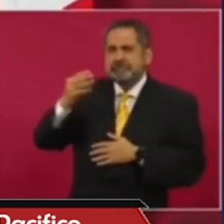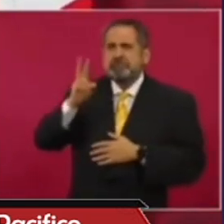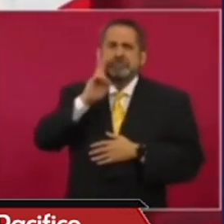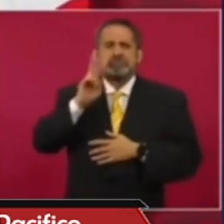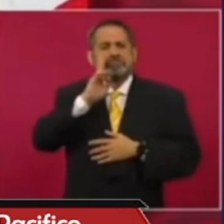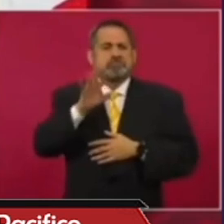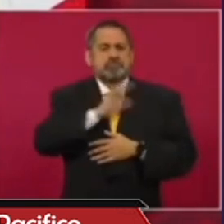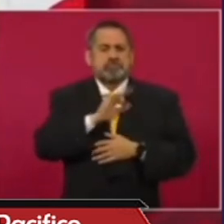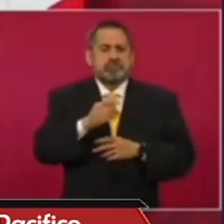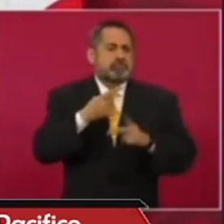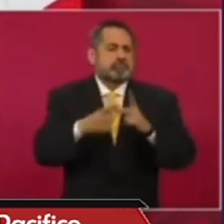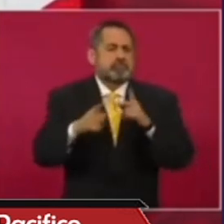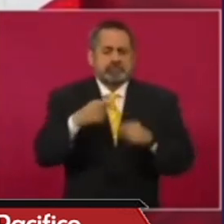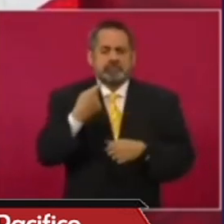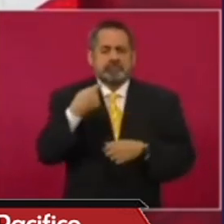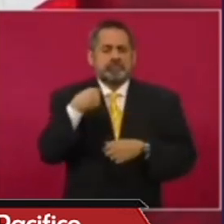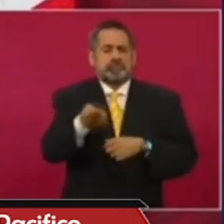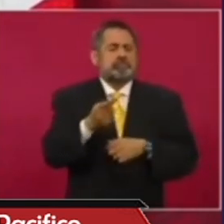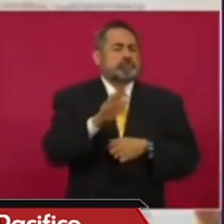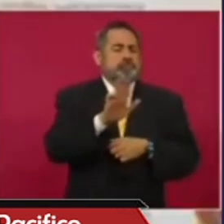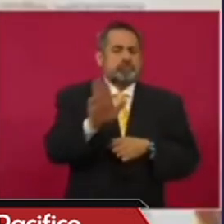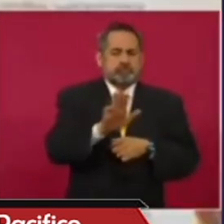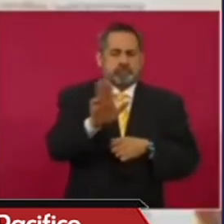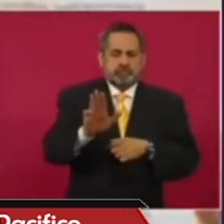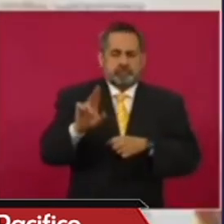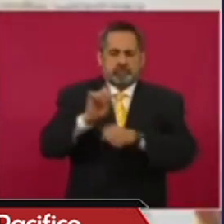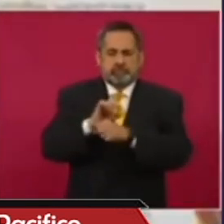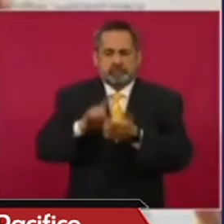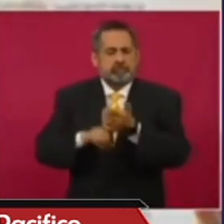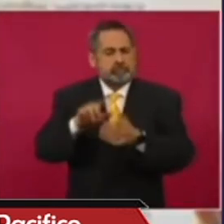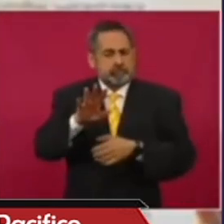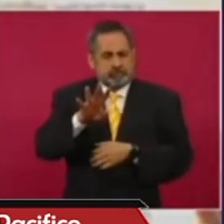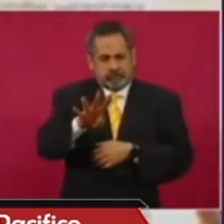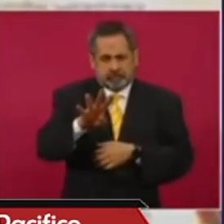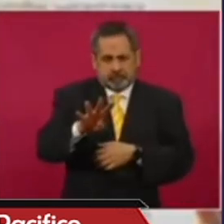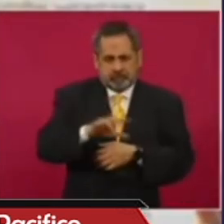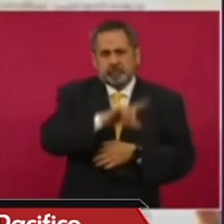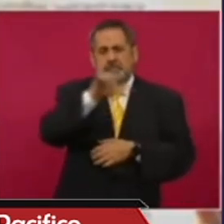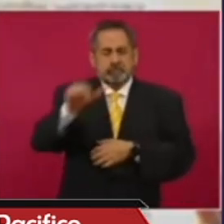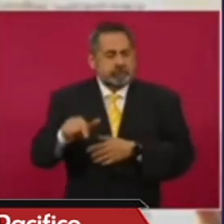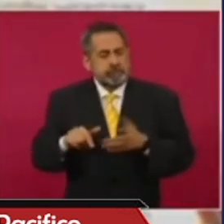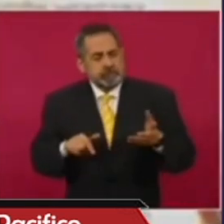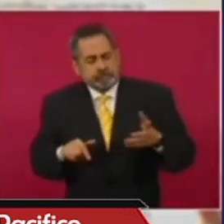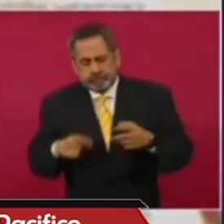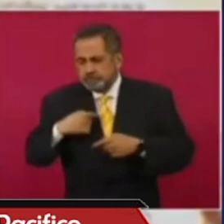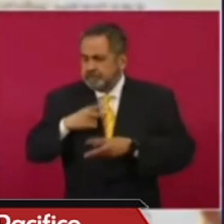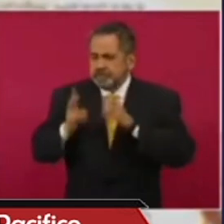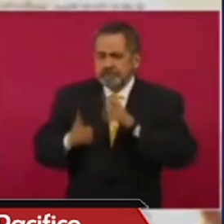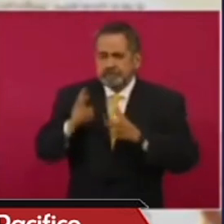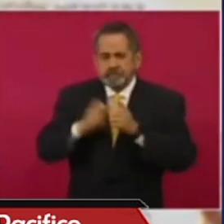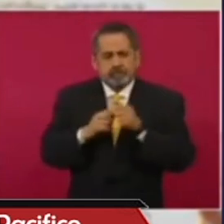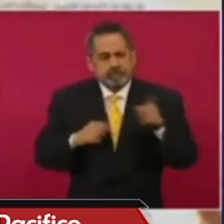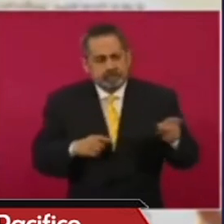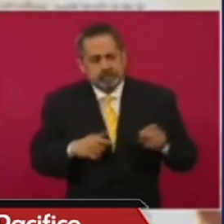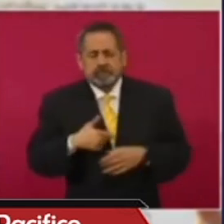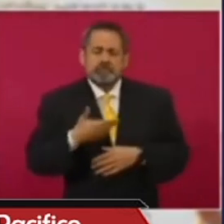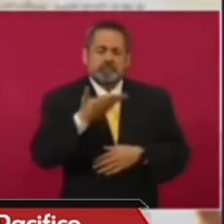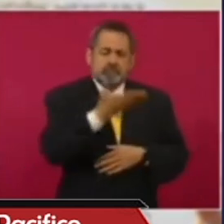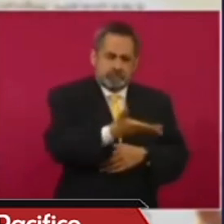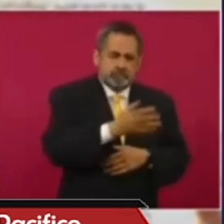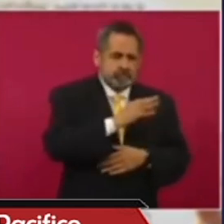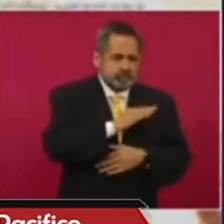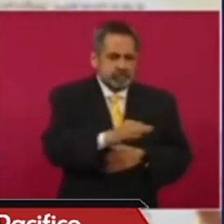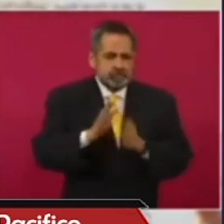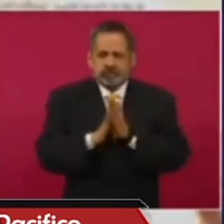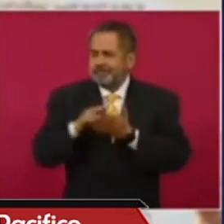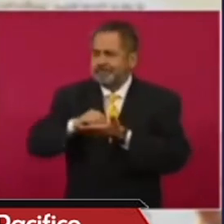darse el próximo miércoles, creo que es 19. Posteriormente yo platiqué con él y le pedí por